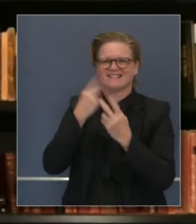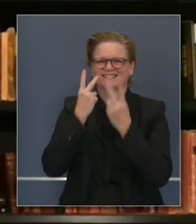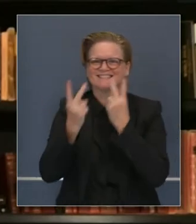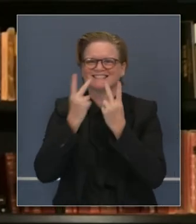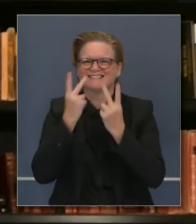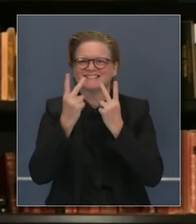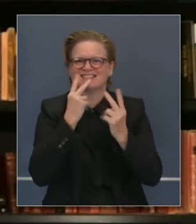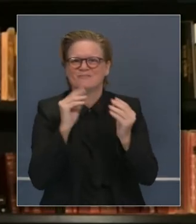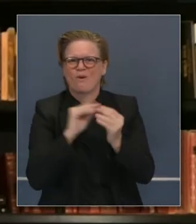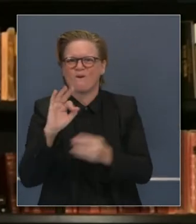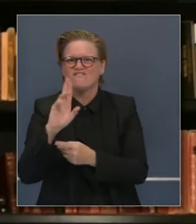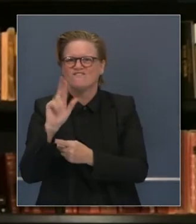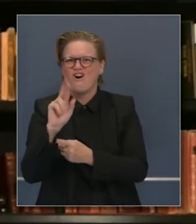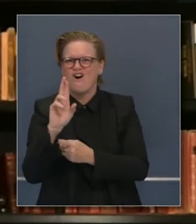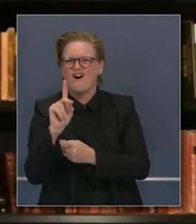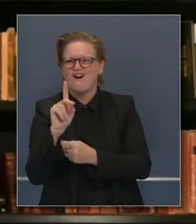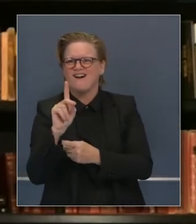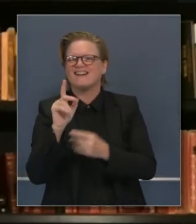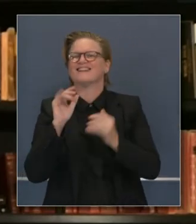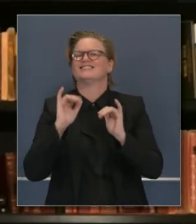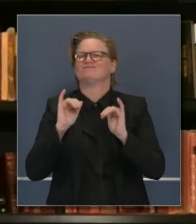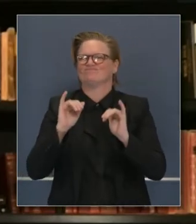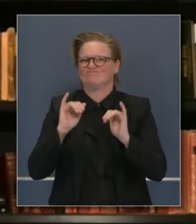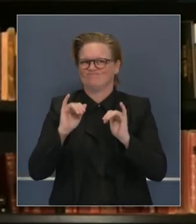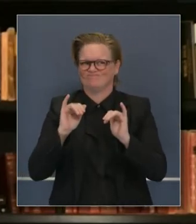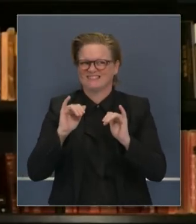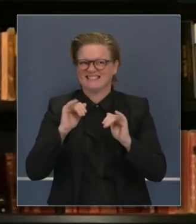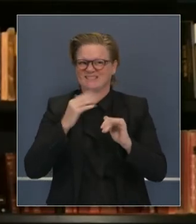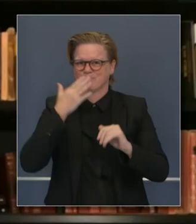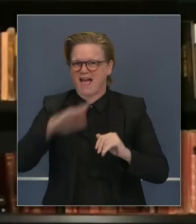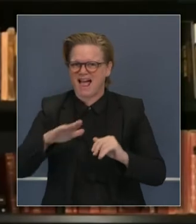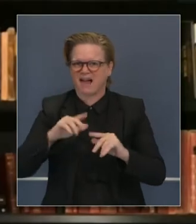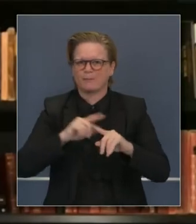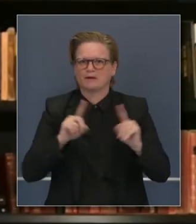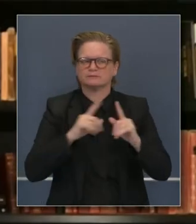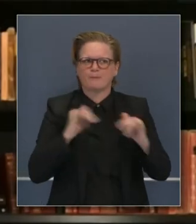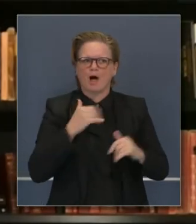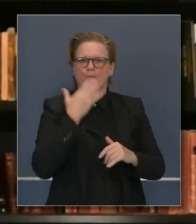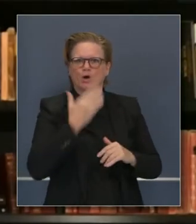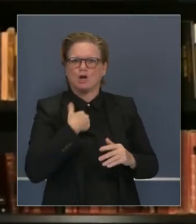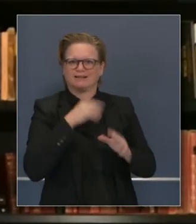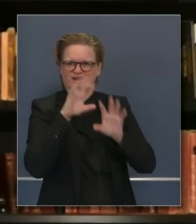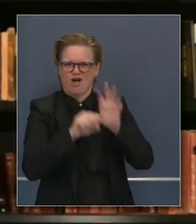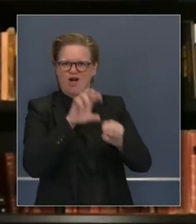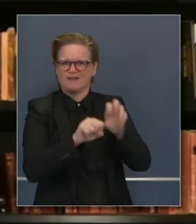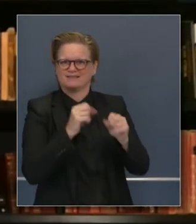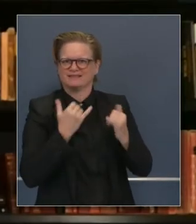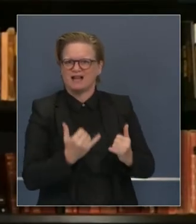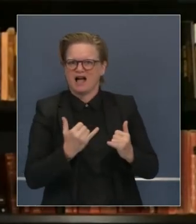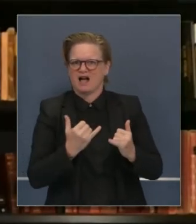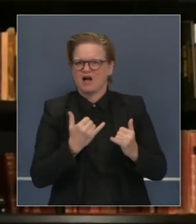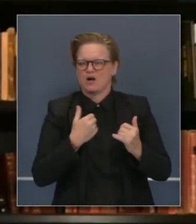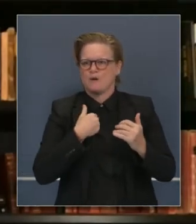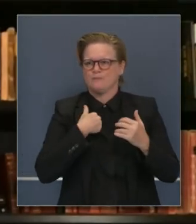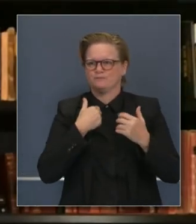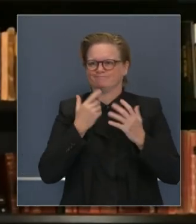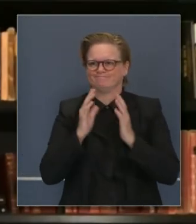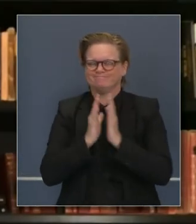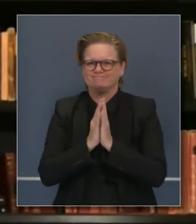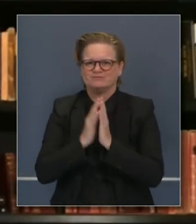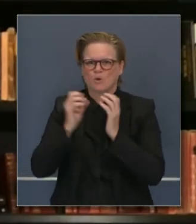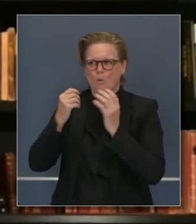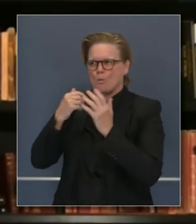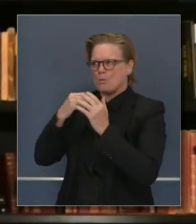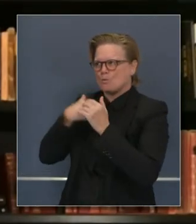que uno califique en ese espacio. Y creo que esto va a su pregunta. La gente quiere cosas rápidamente, pero también quieren la